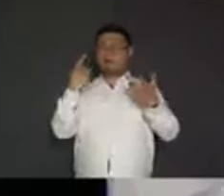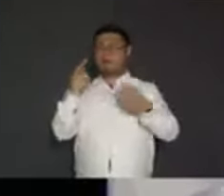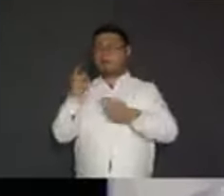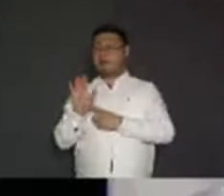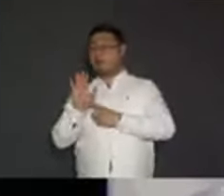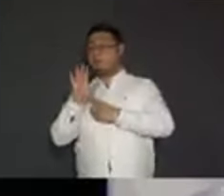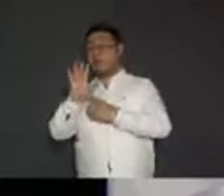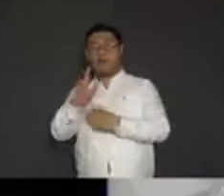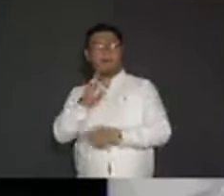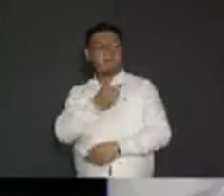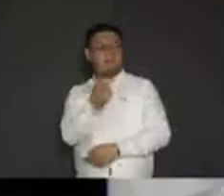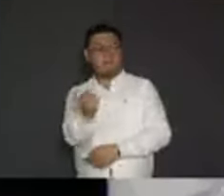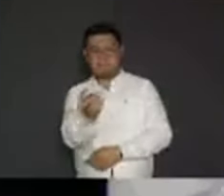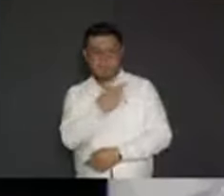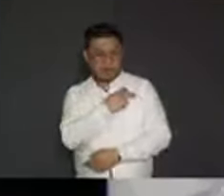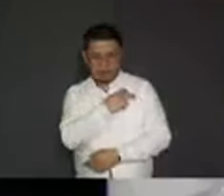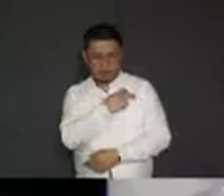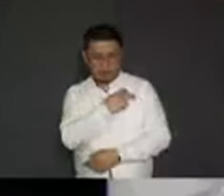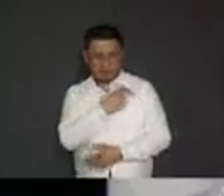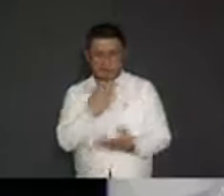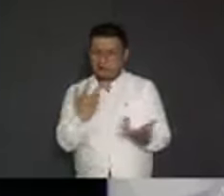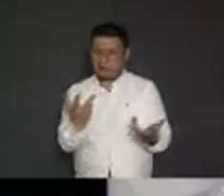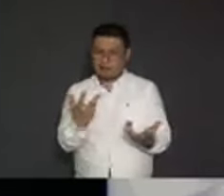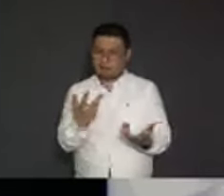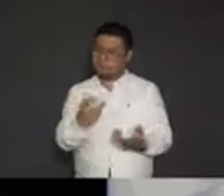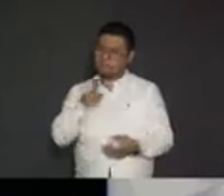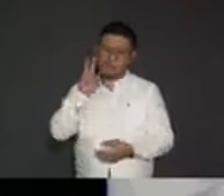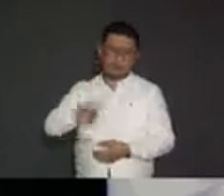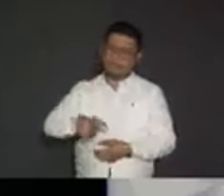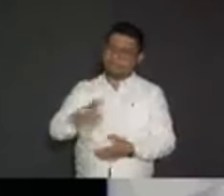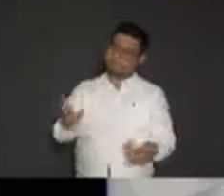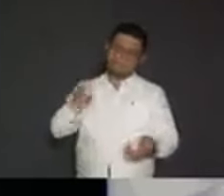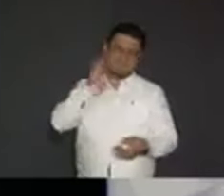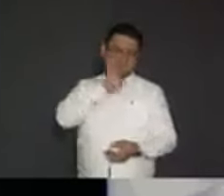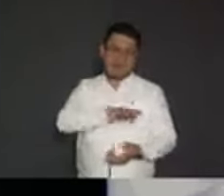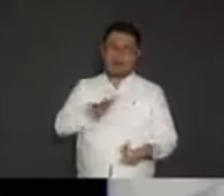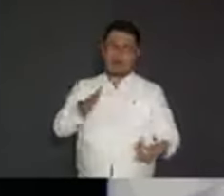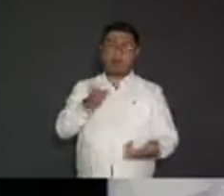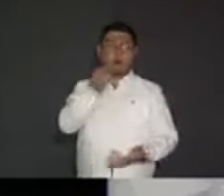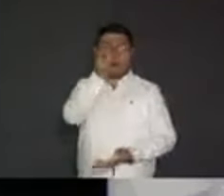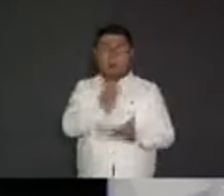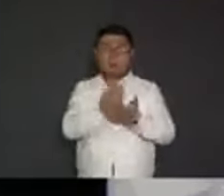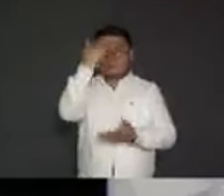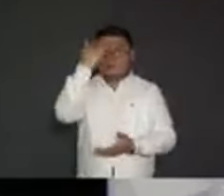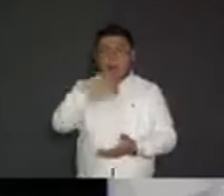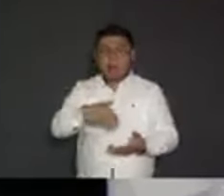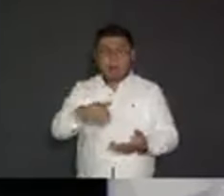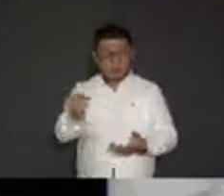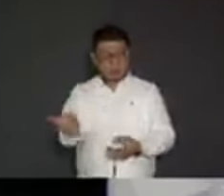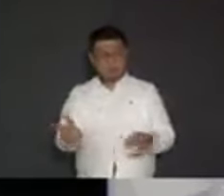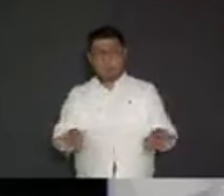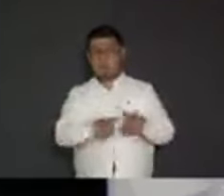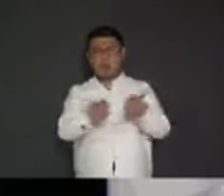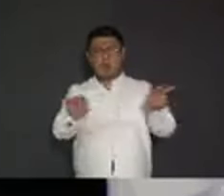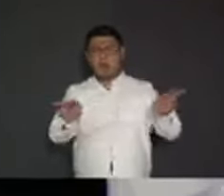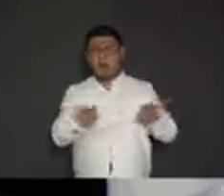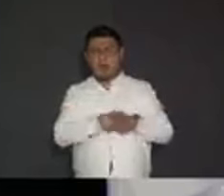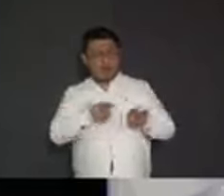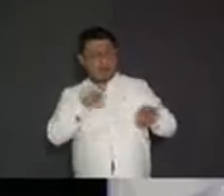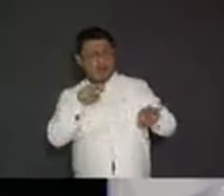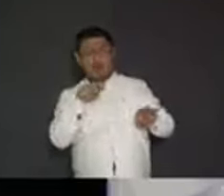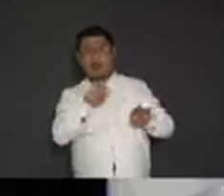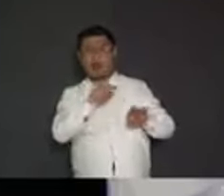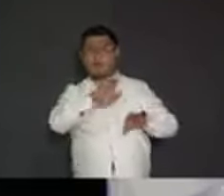victimizarse, me parece que es algo mezquino. Aquí los únicos que saben de violencia y los únicos que saben de confrontación son los de Morena.